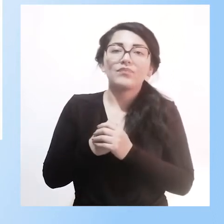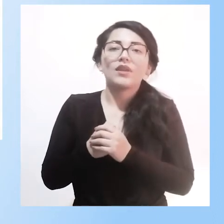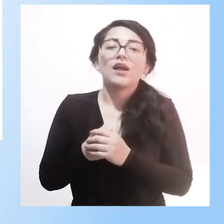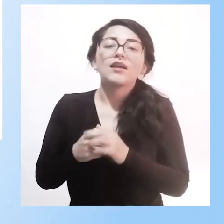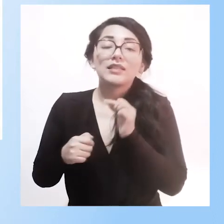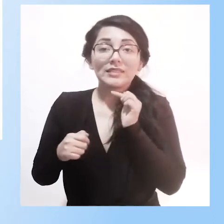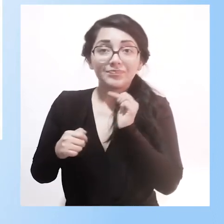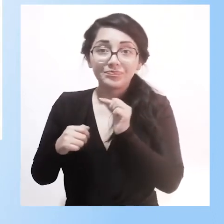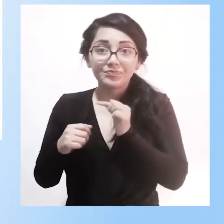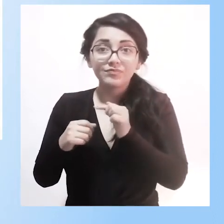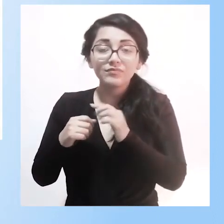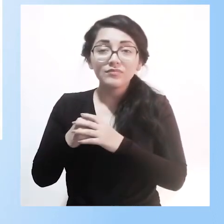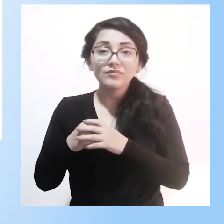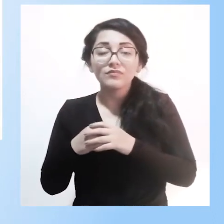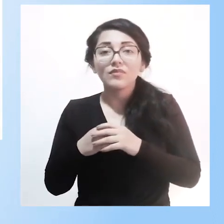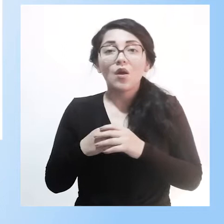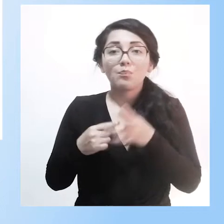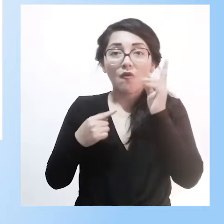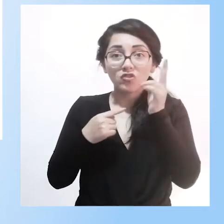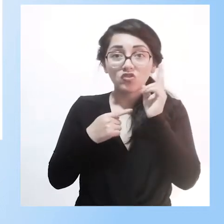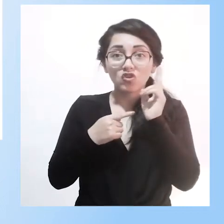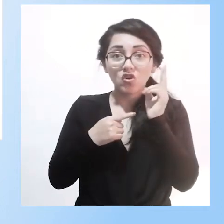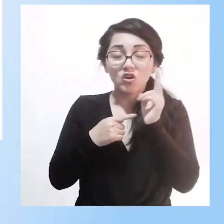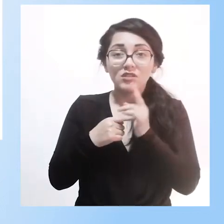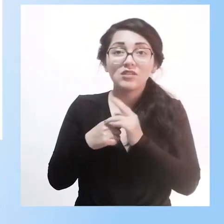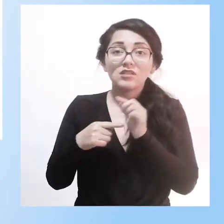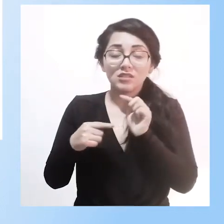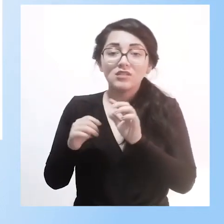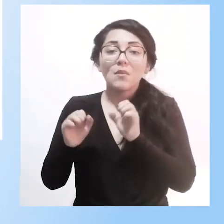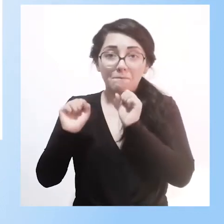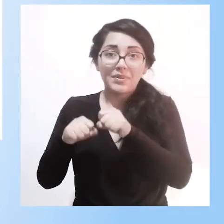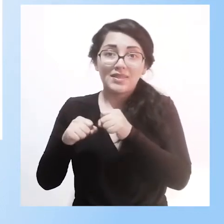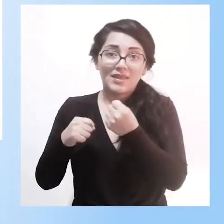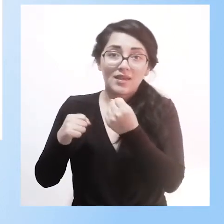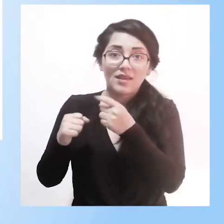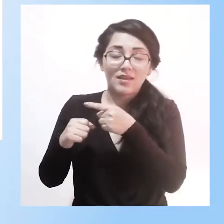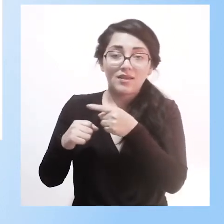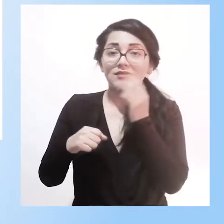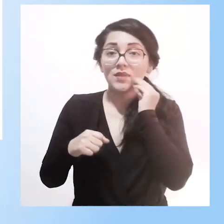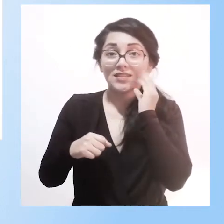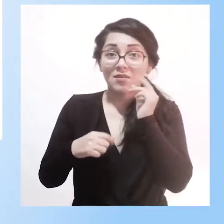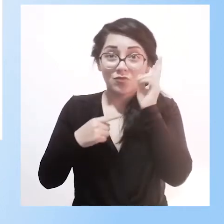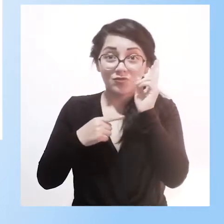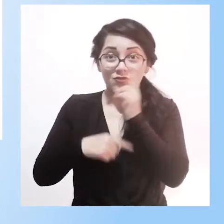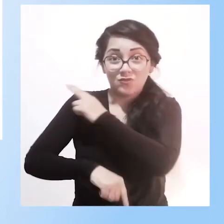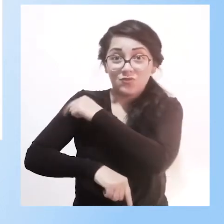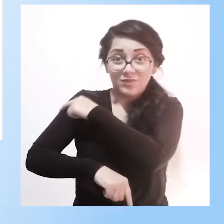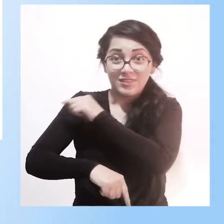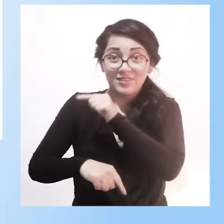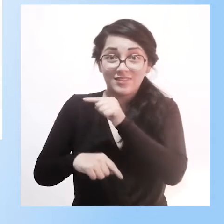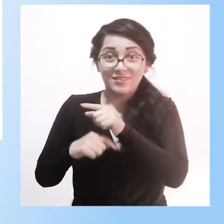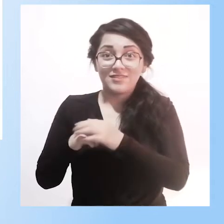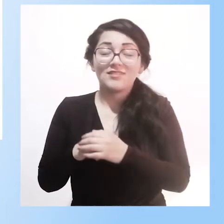una cantidad de formaciones paralelas. Dentro de las que podemos destacar